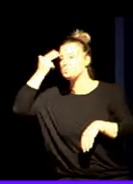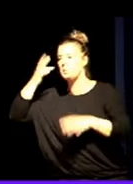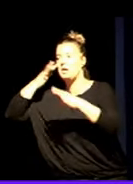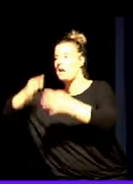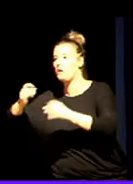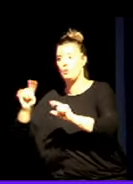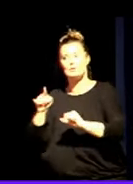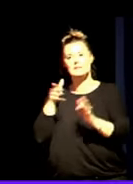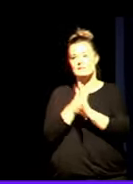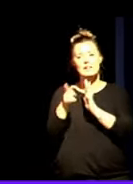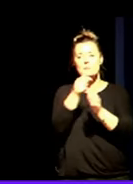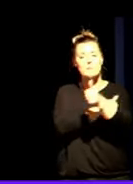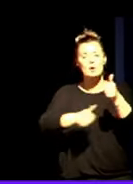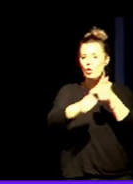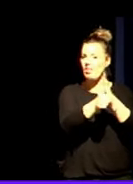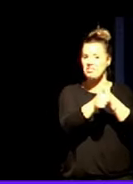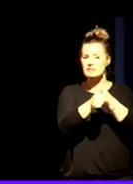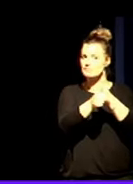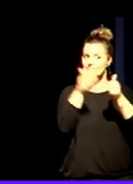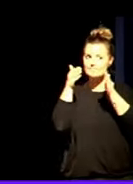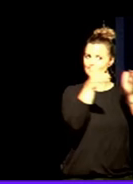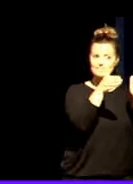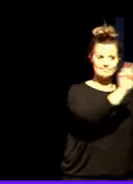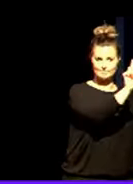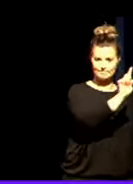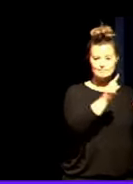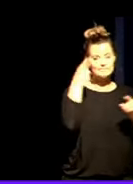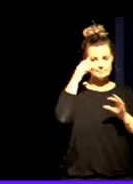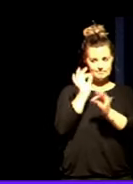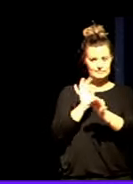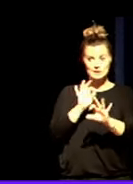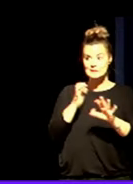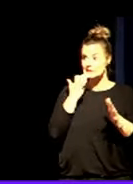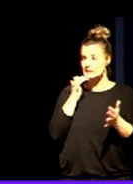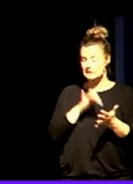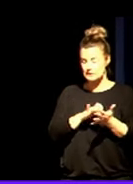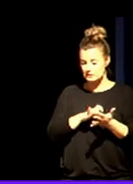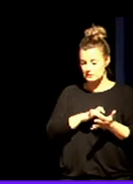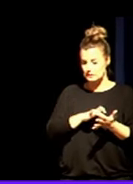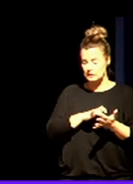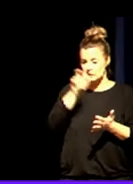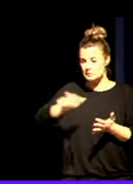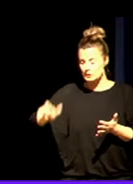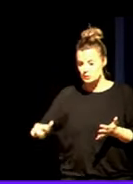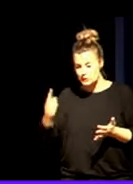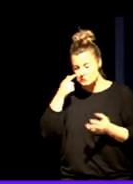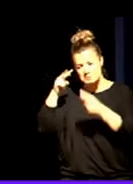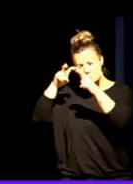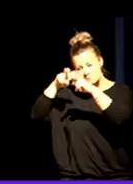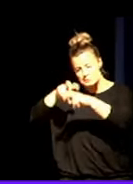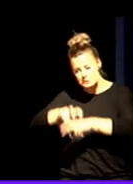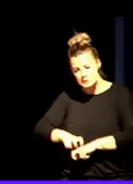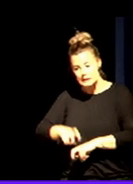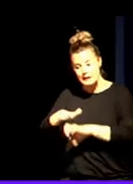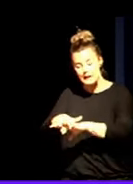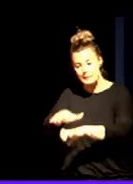una prioridad creedme cuando analizamos la casuística de las personas que mueren por suicidio en nuestro entorno la mayor parte de